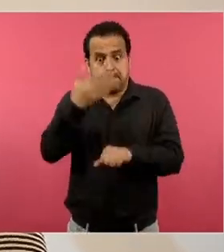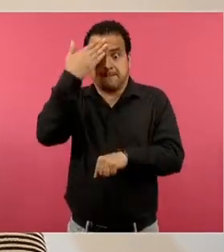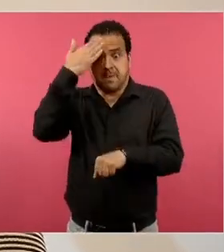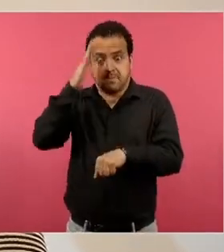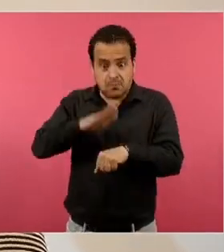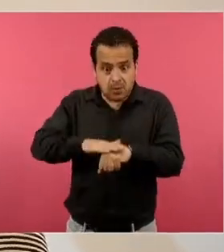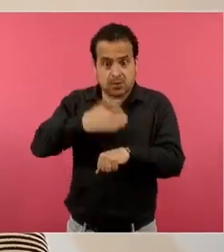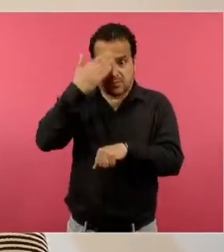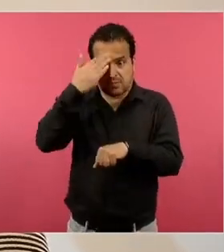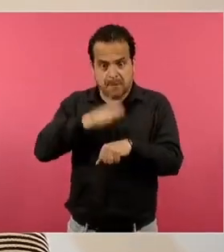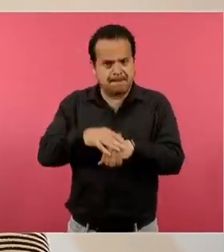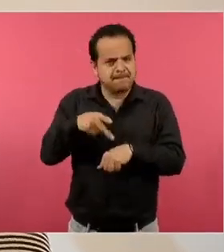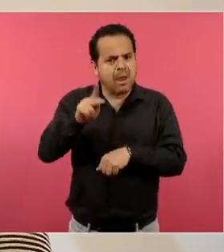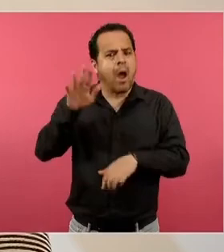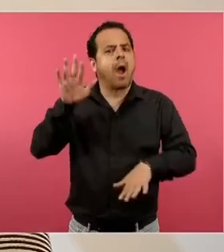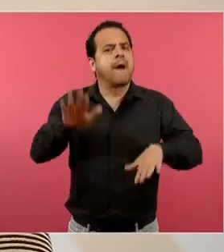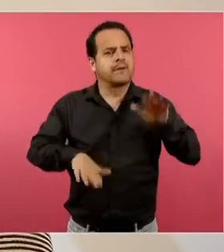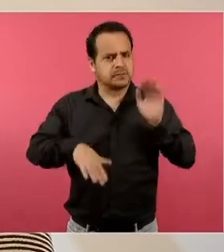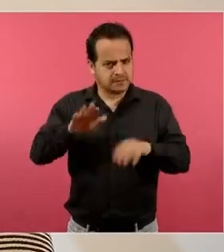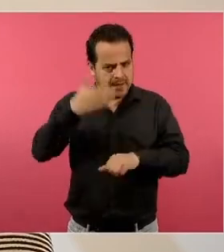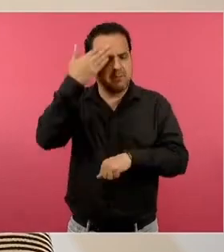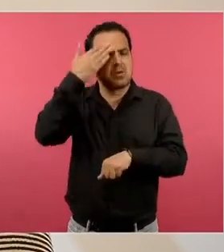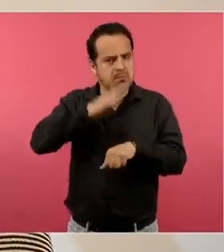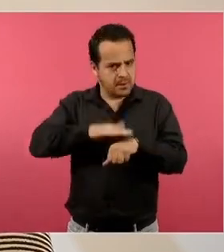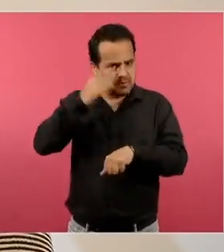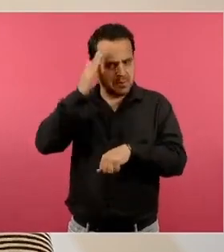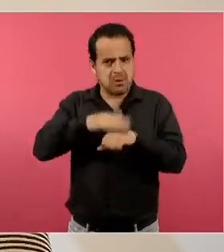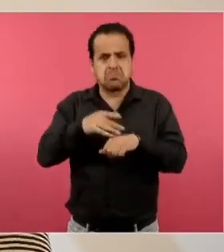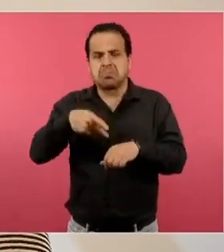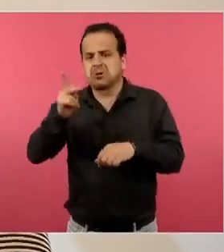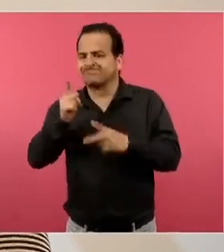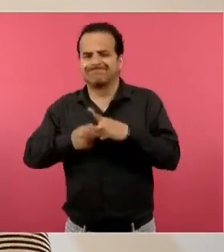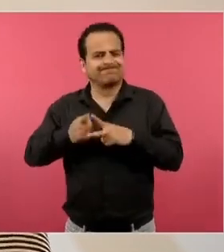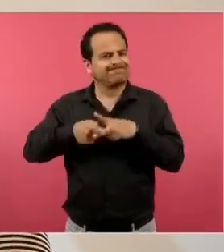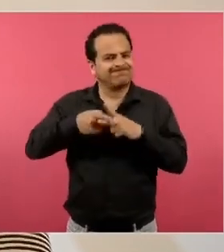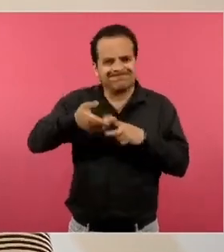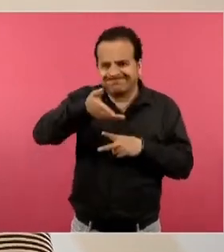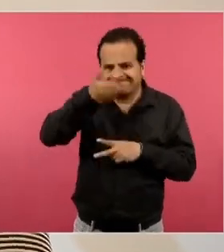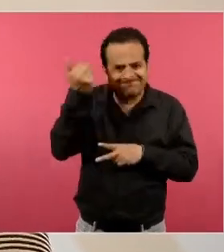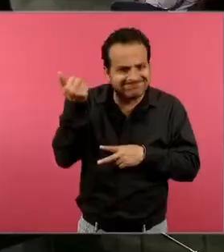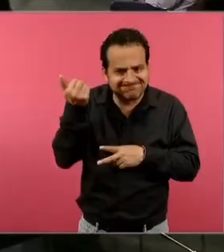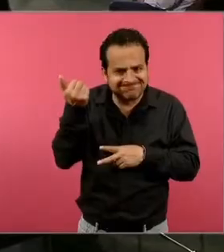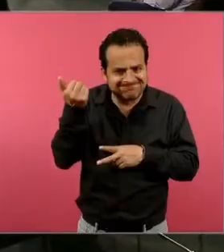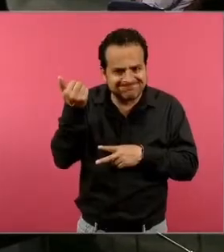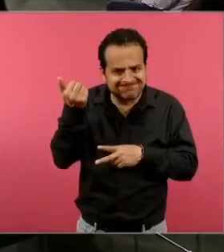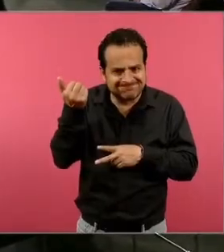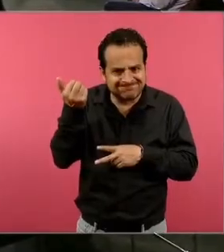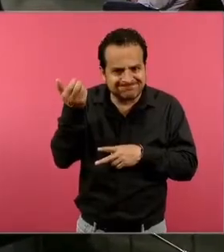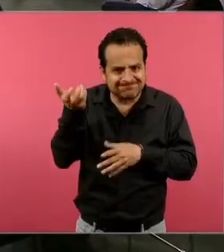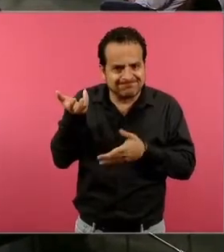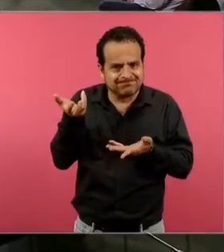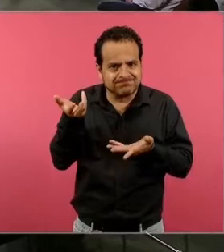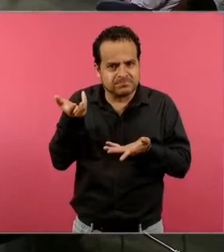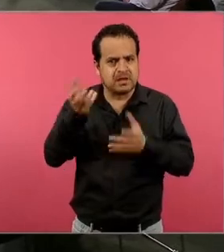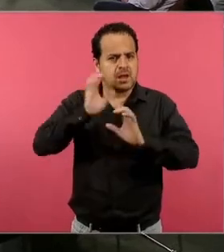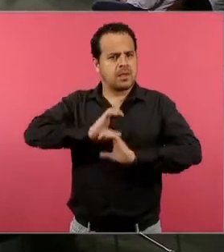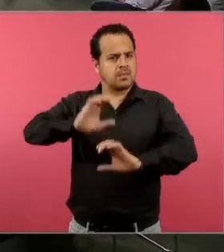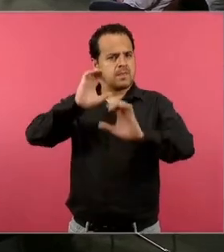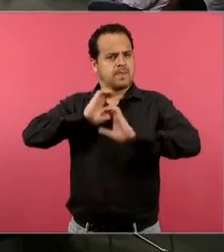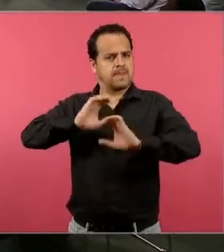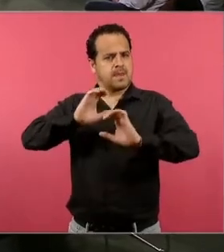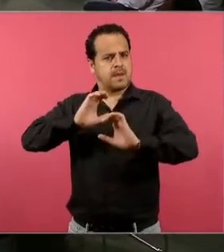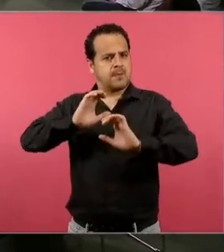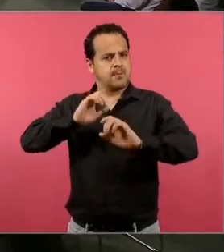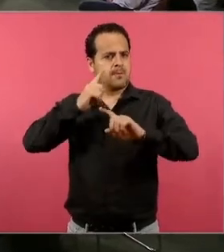aprendizajes significativos, es decir, que si los niños o nosotros, como nosotros aprendimos, que hasta hay canciones sobre las multiplicaciones,